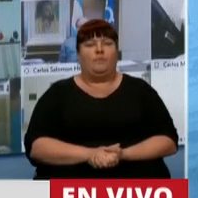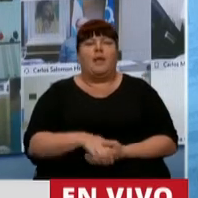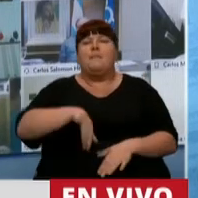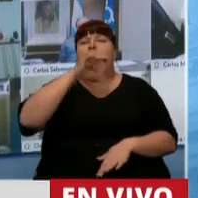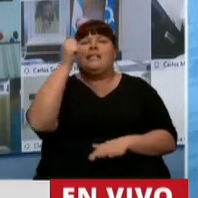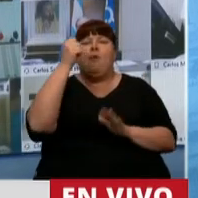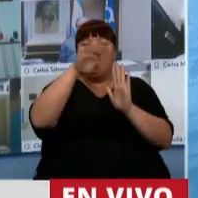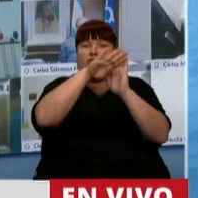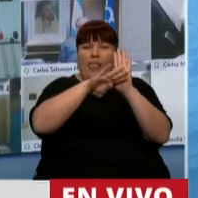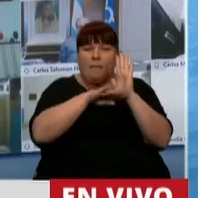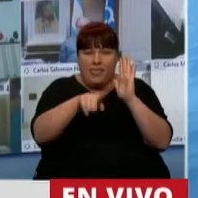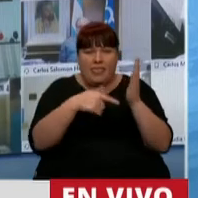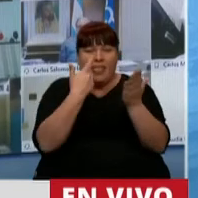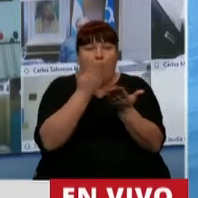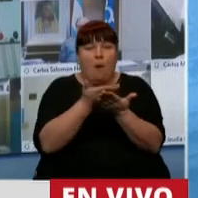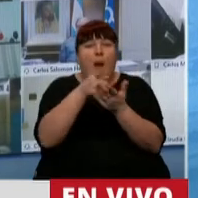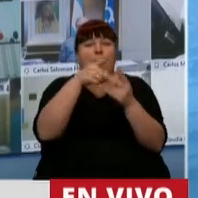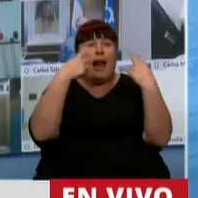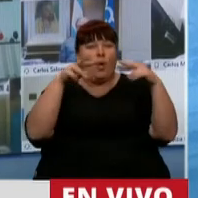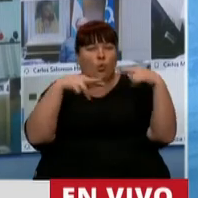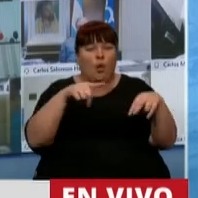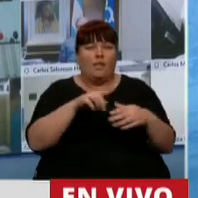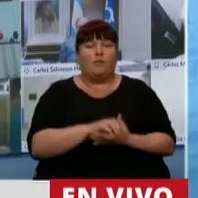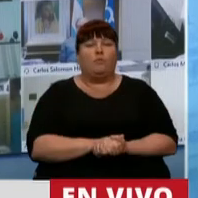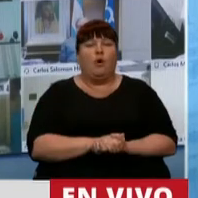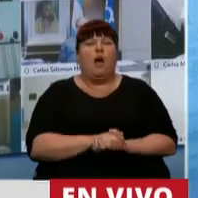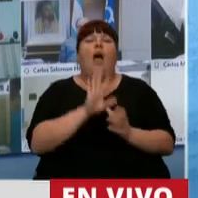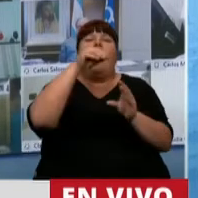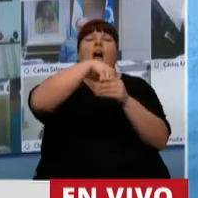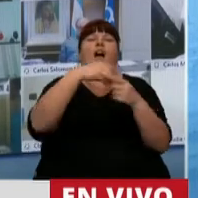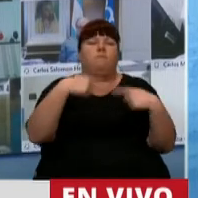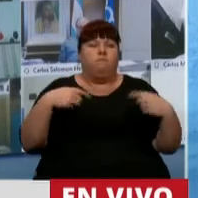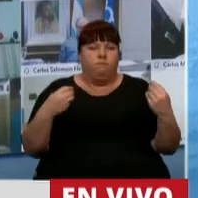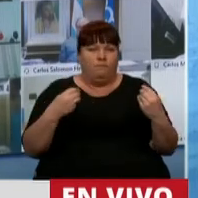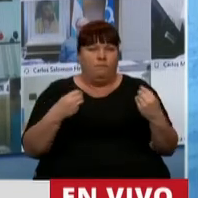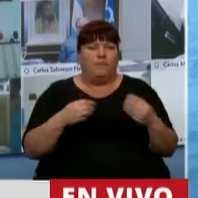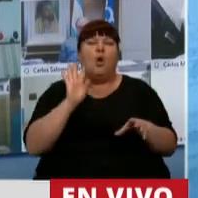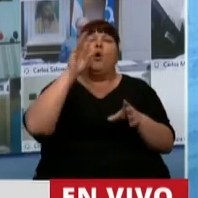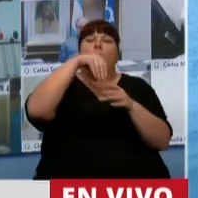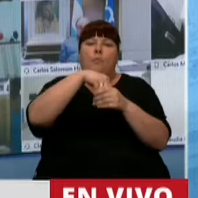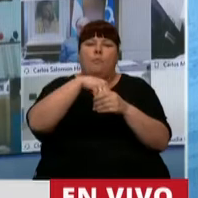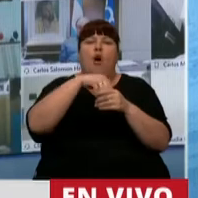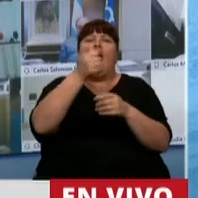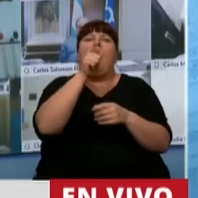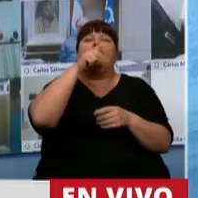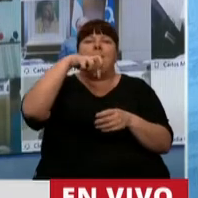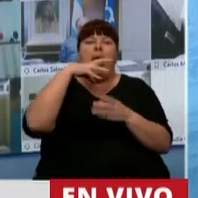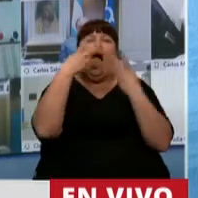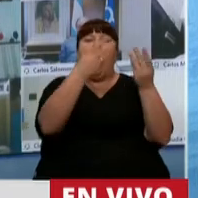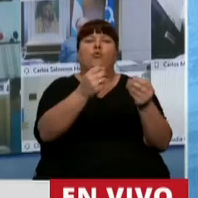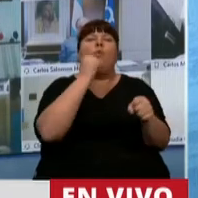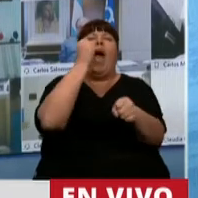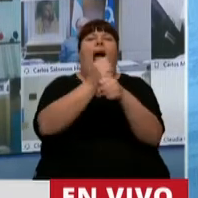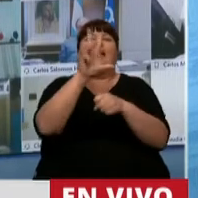principales medidas que aquí se ofrecen al sector se incluye la incorporación de los ATP hasta el